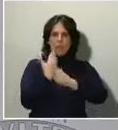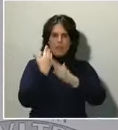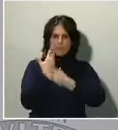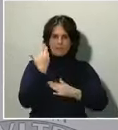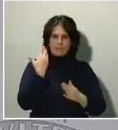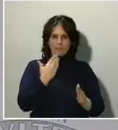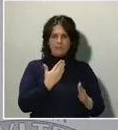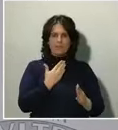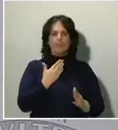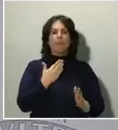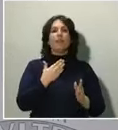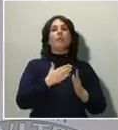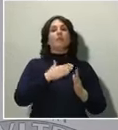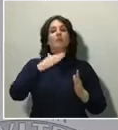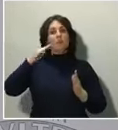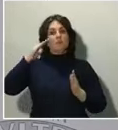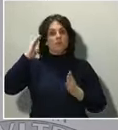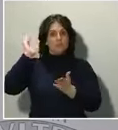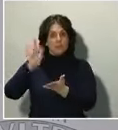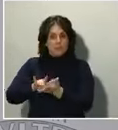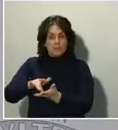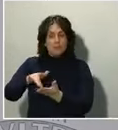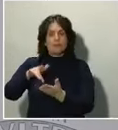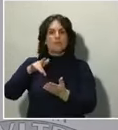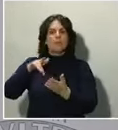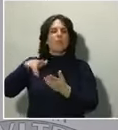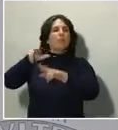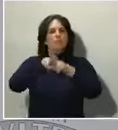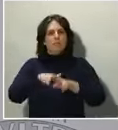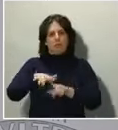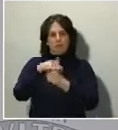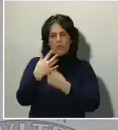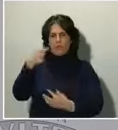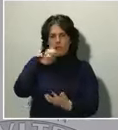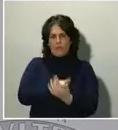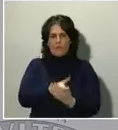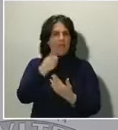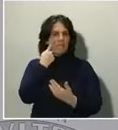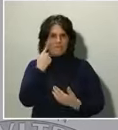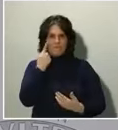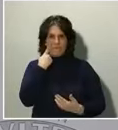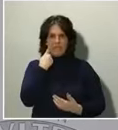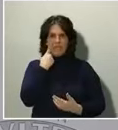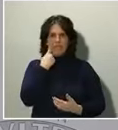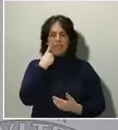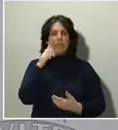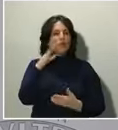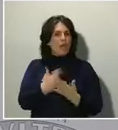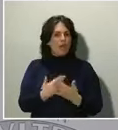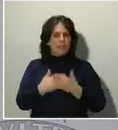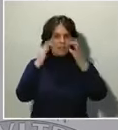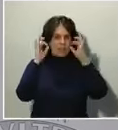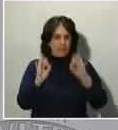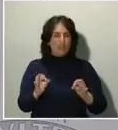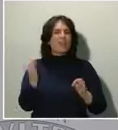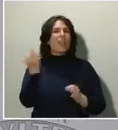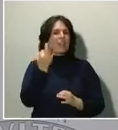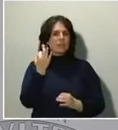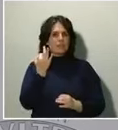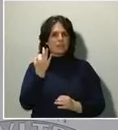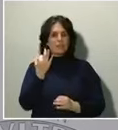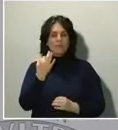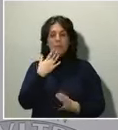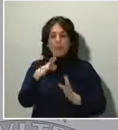caso, lo que sí que pueden garantizar o puedo garantizar la opinión pública española es que la decisión que tomemos estará avalada por los criterios